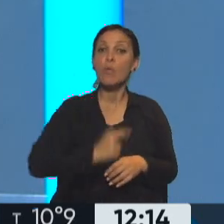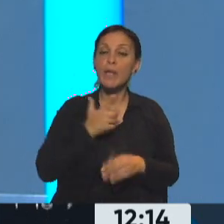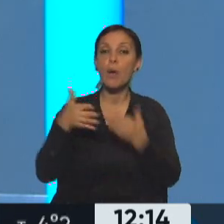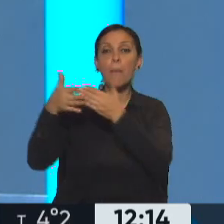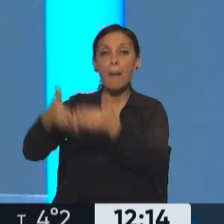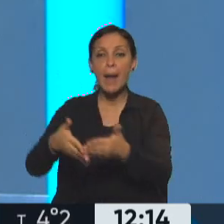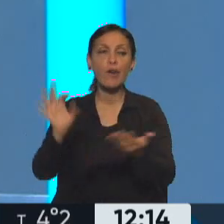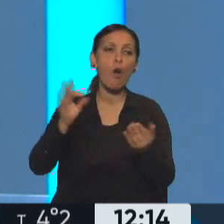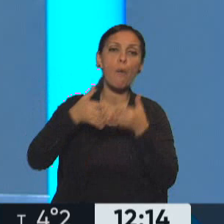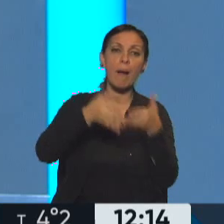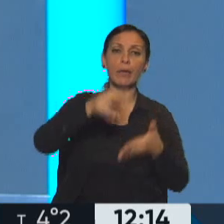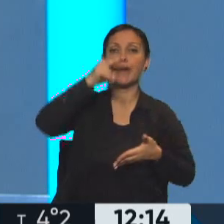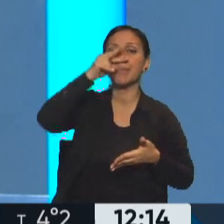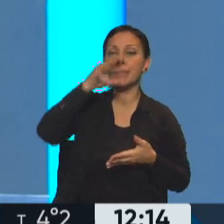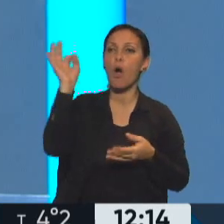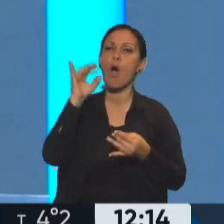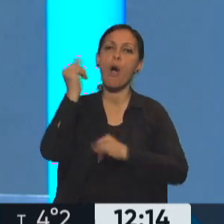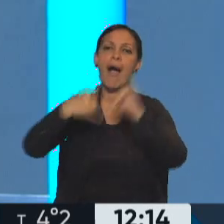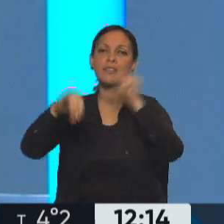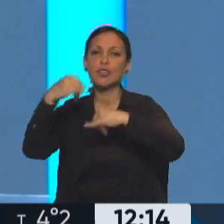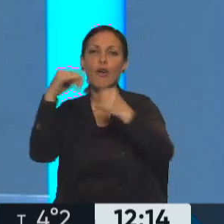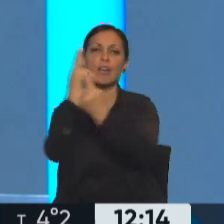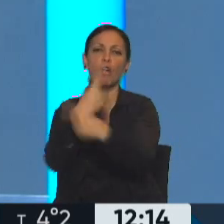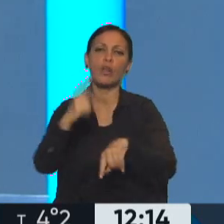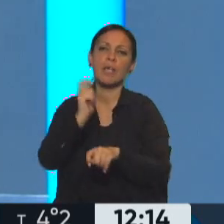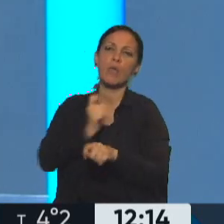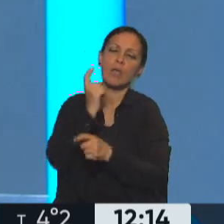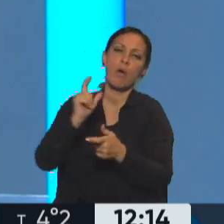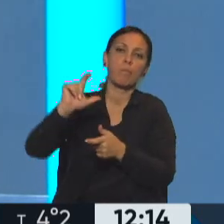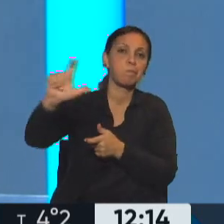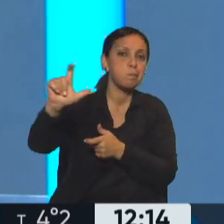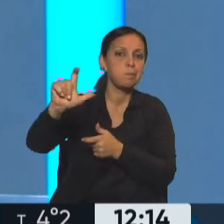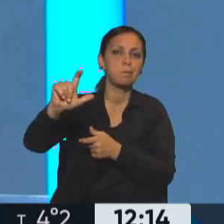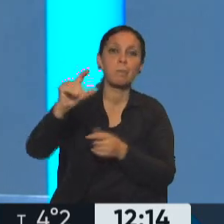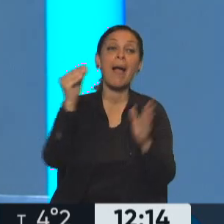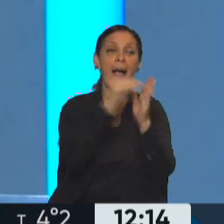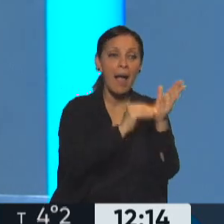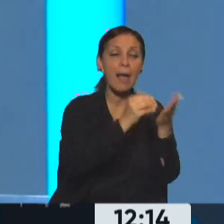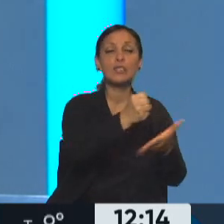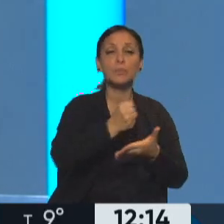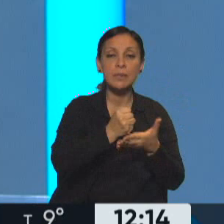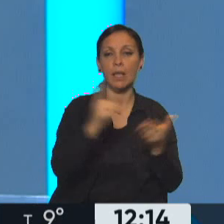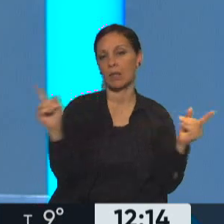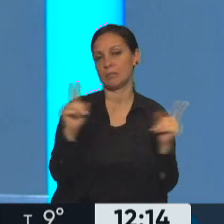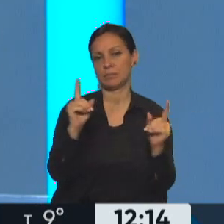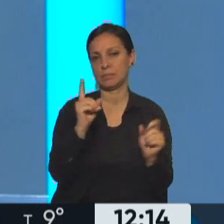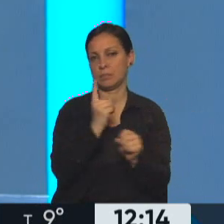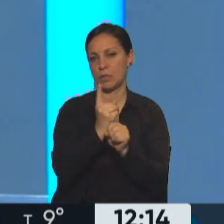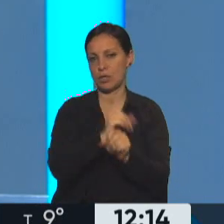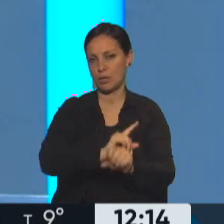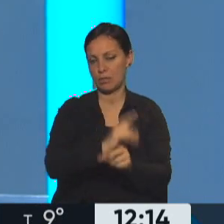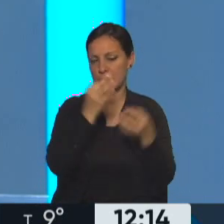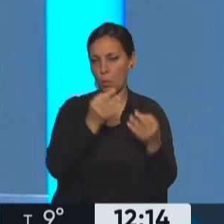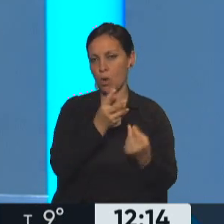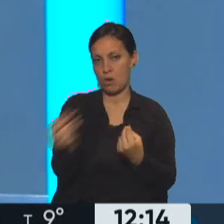activos empresarios, ya sean acciones o participación de empresarios, que sea una manifestación de capacidad